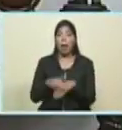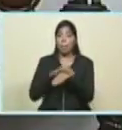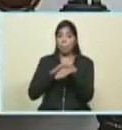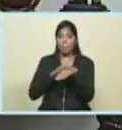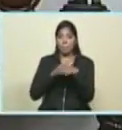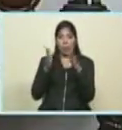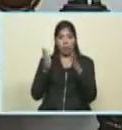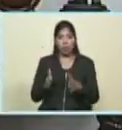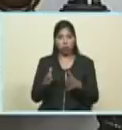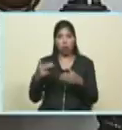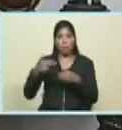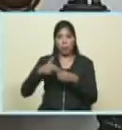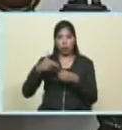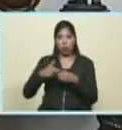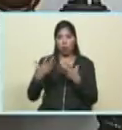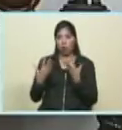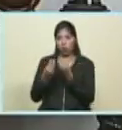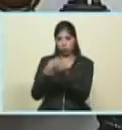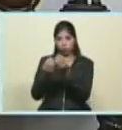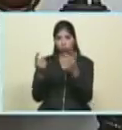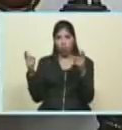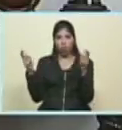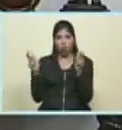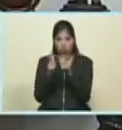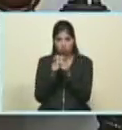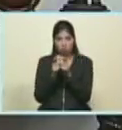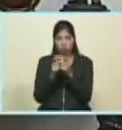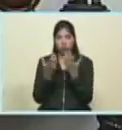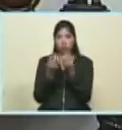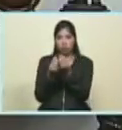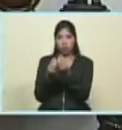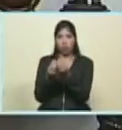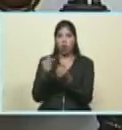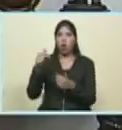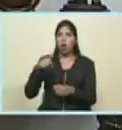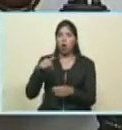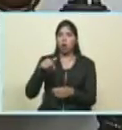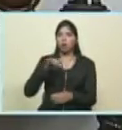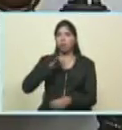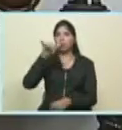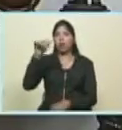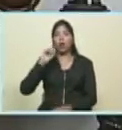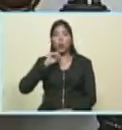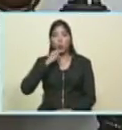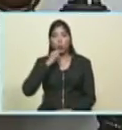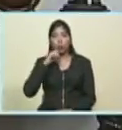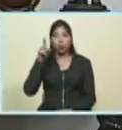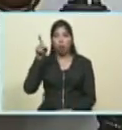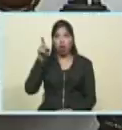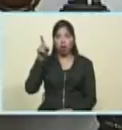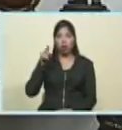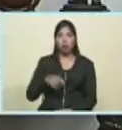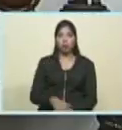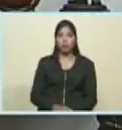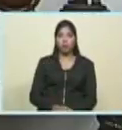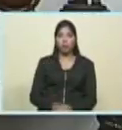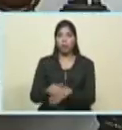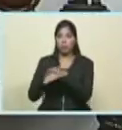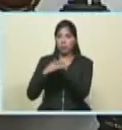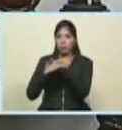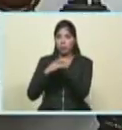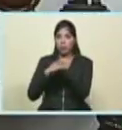estuvo acompañándome en esta reunión hoy está en Rusia tuvo importantes reuniones con el ministro Novak